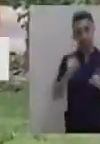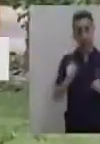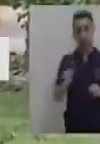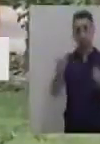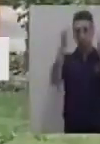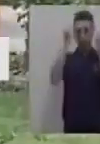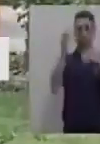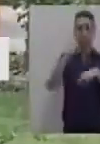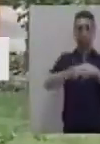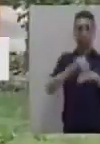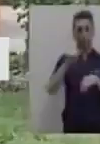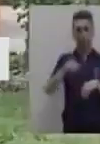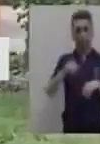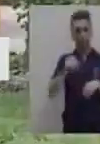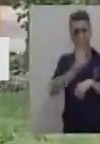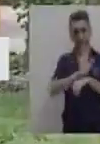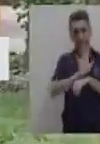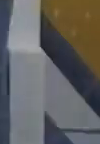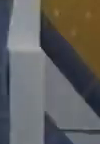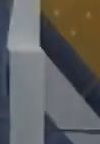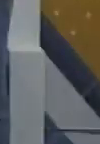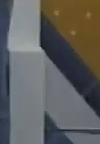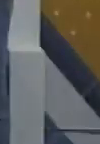reforzar todo lo aprendido dentro del programa.